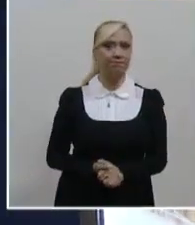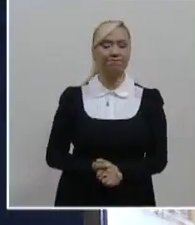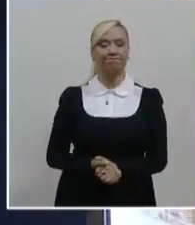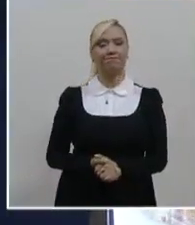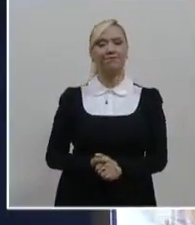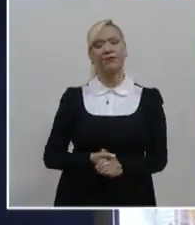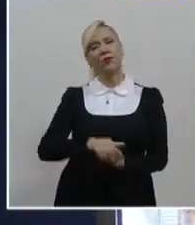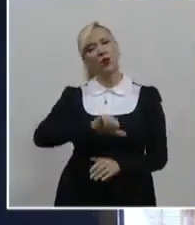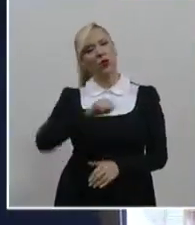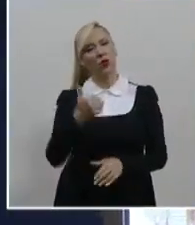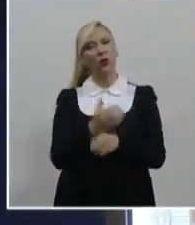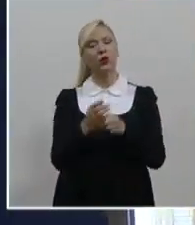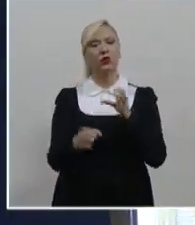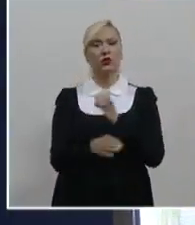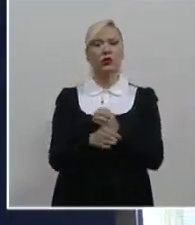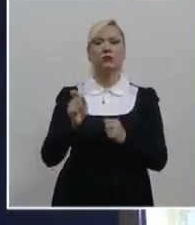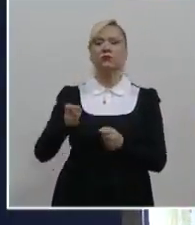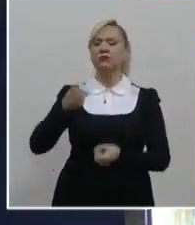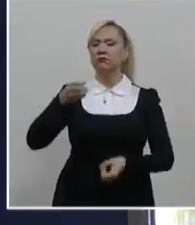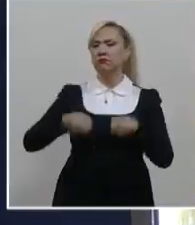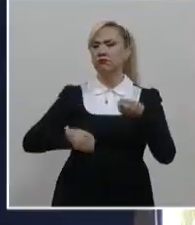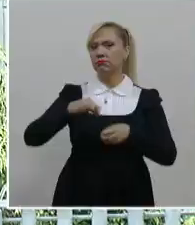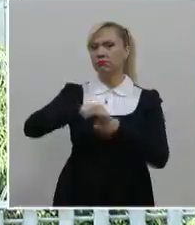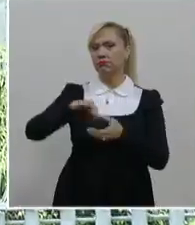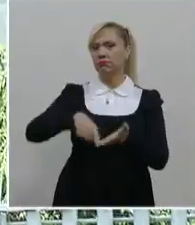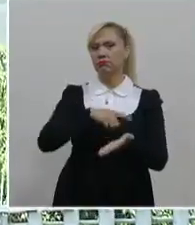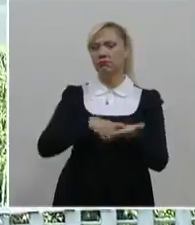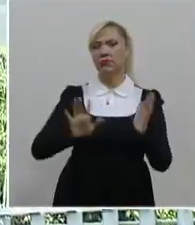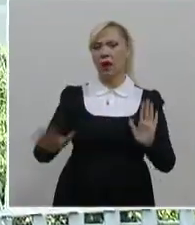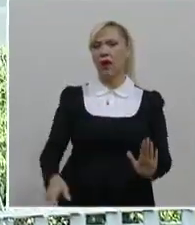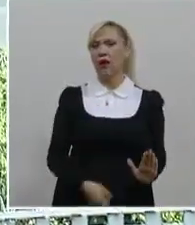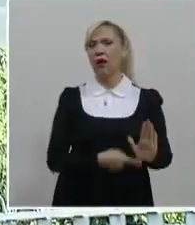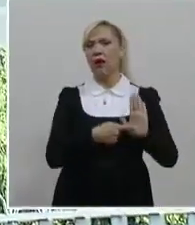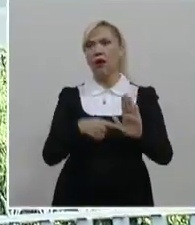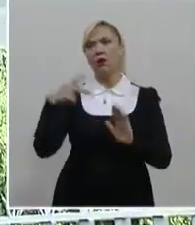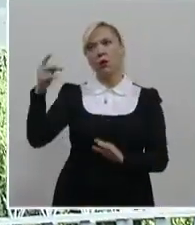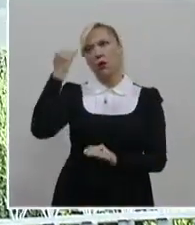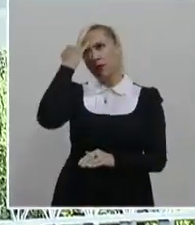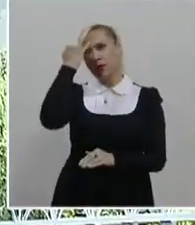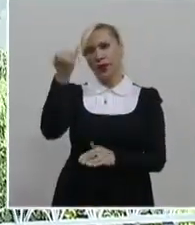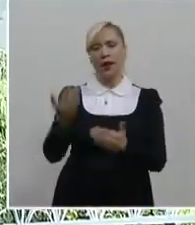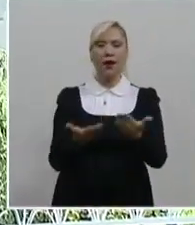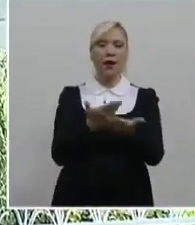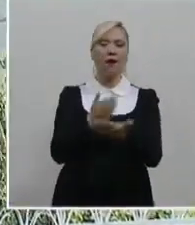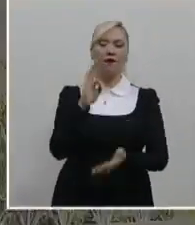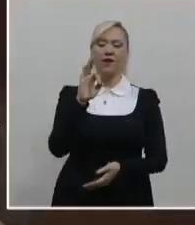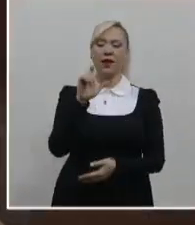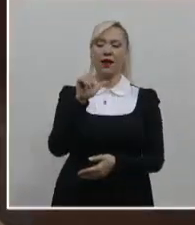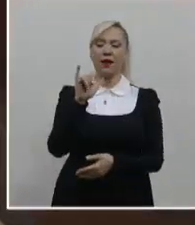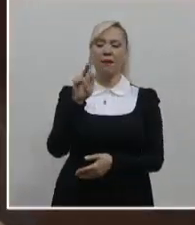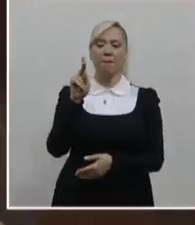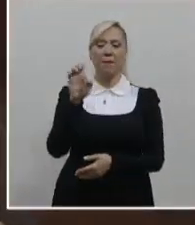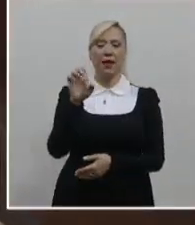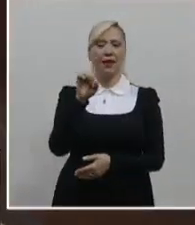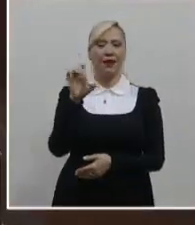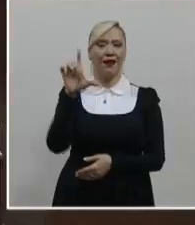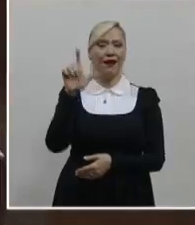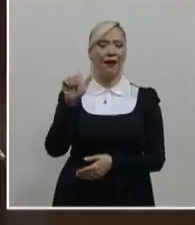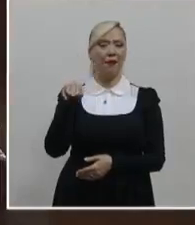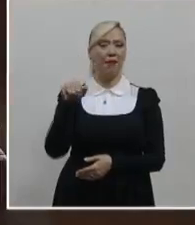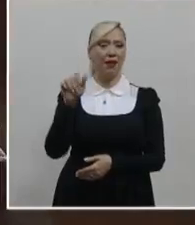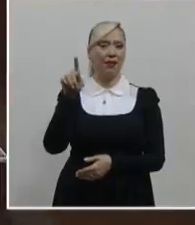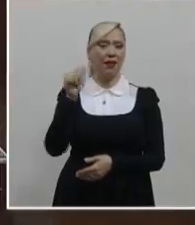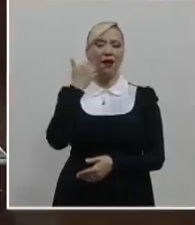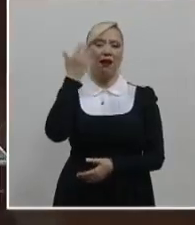En otra información, el Tribunal Electoral dio a conocer el proyecto del magistrado Felipe de la Mata con el que propone resolver diversos juicios